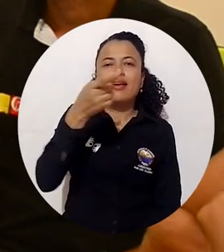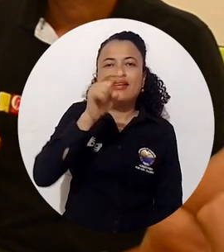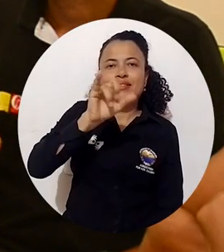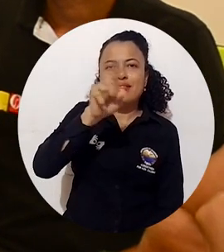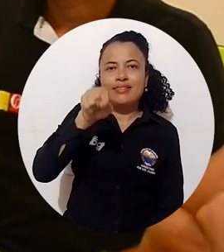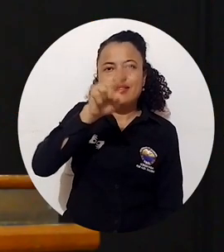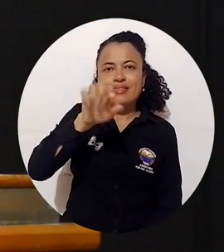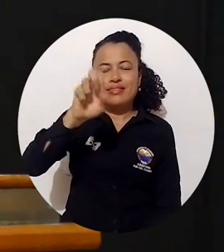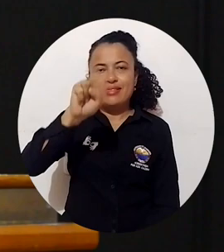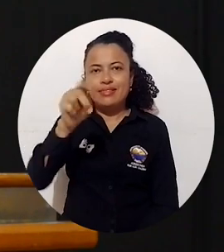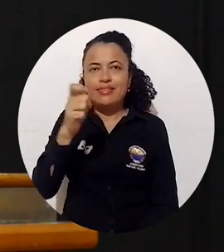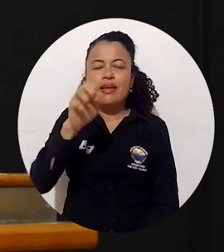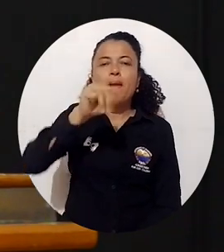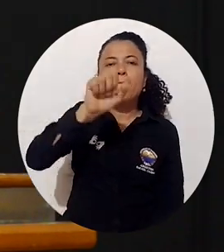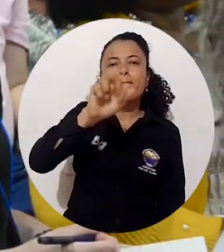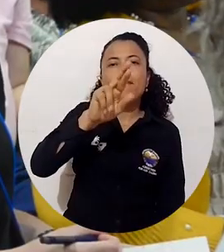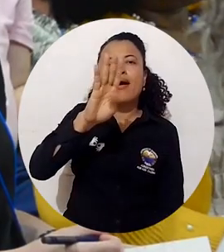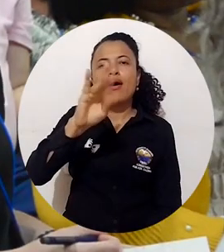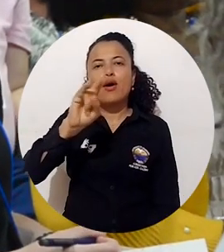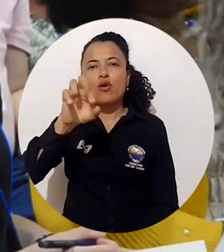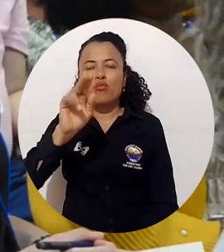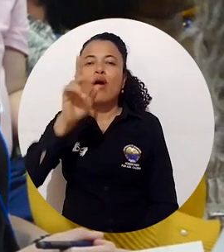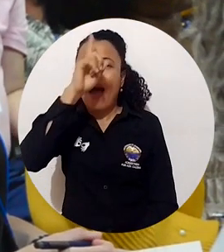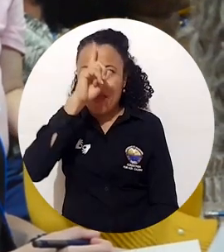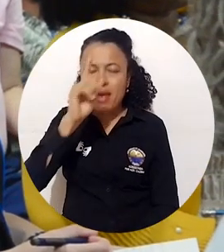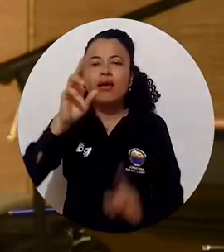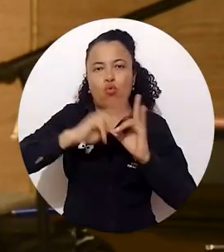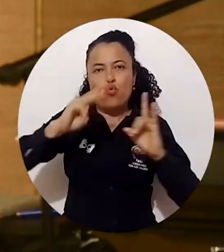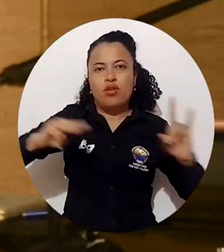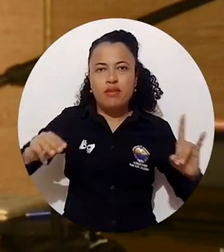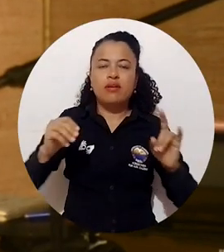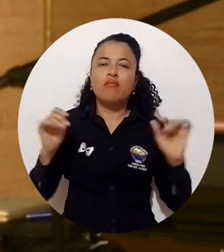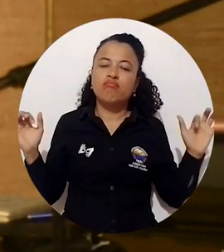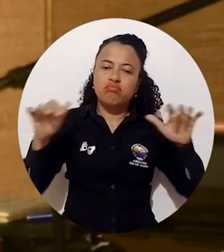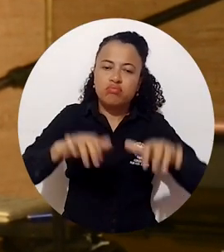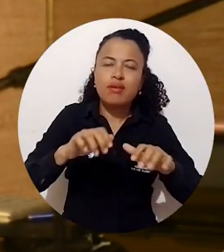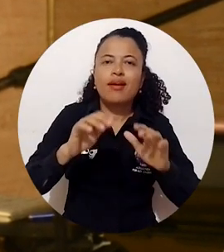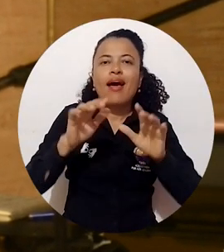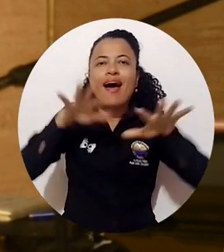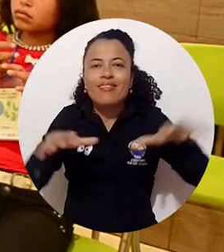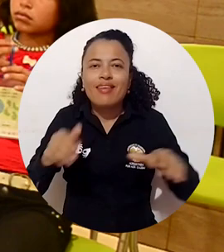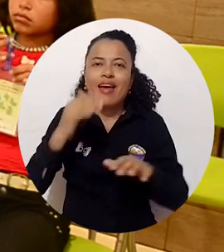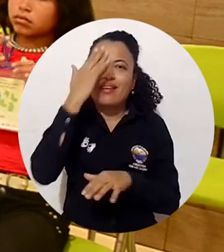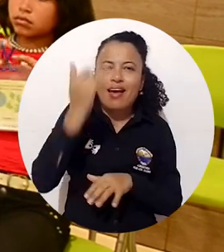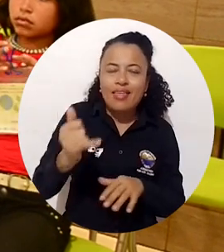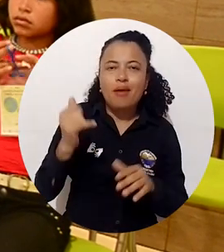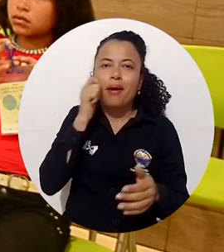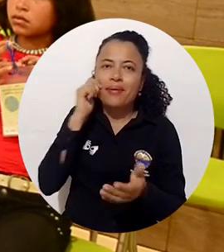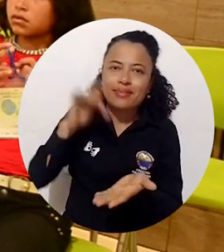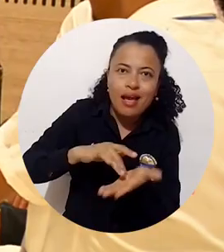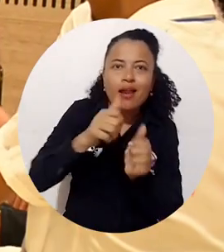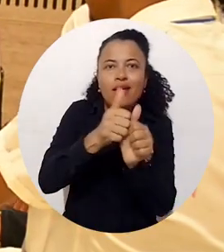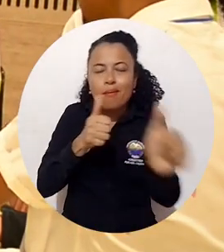Marburg de Alemania y la Alma Mater, las cuales unieron esfuerzos para llevar jornadas académicas presenciales y remotas sobre el cambio